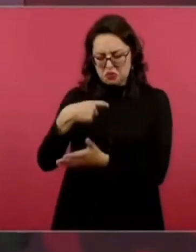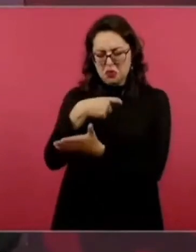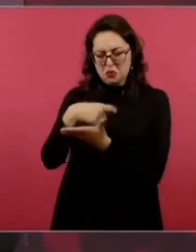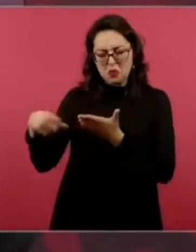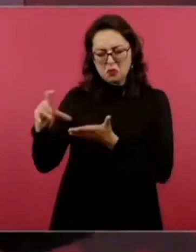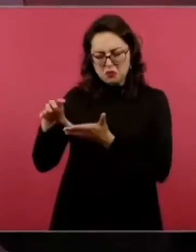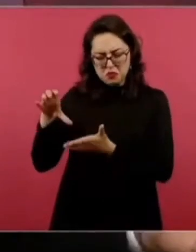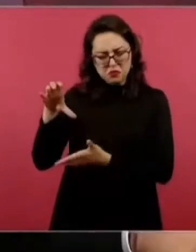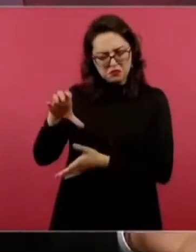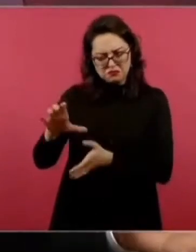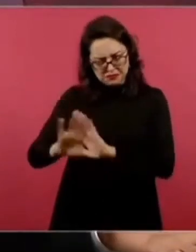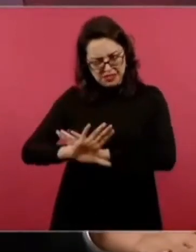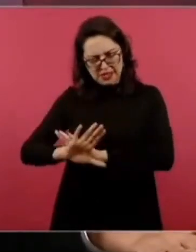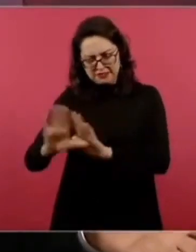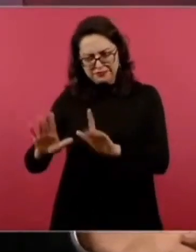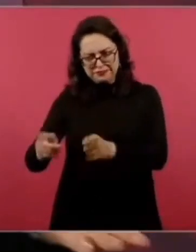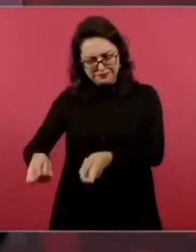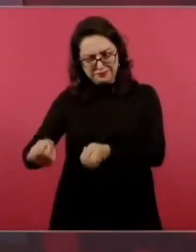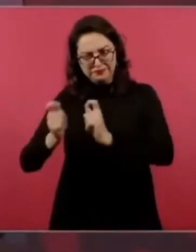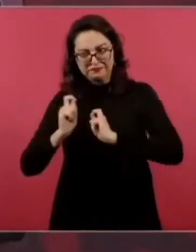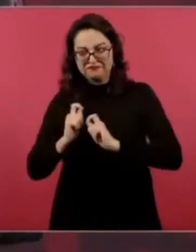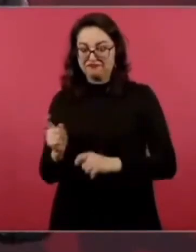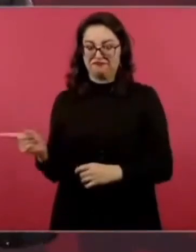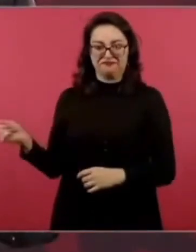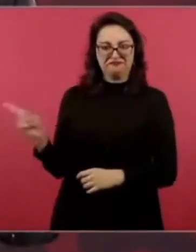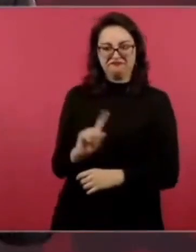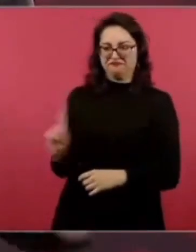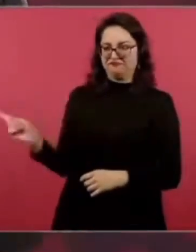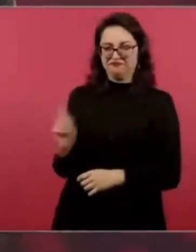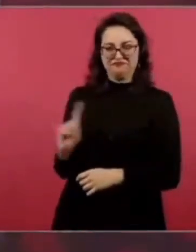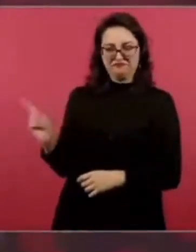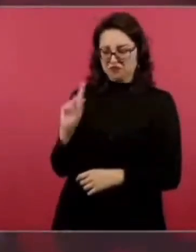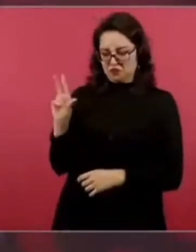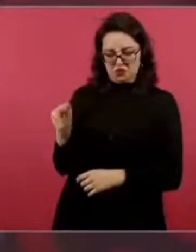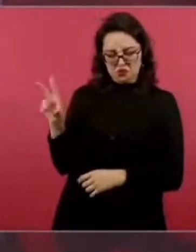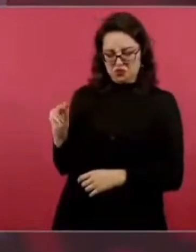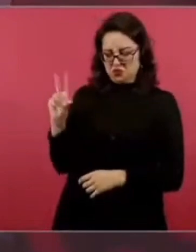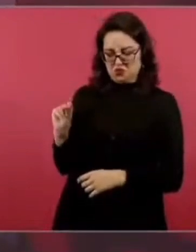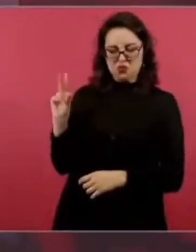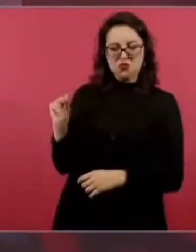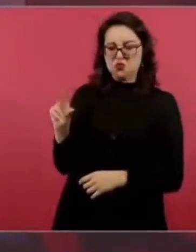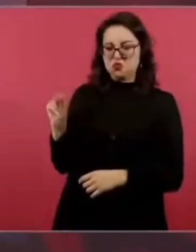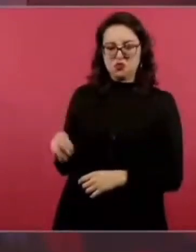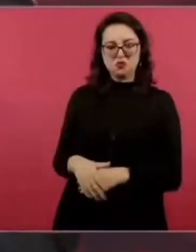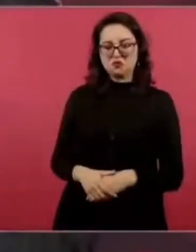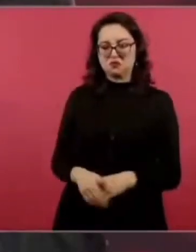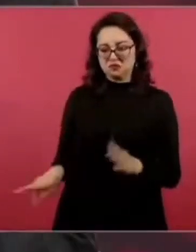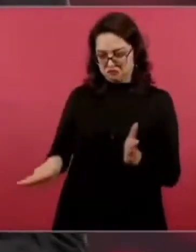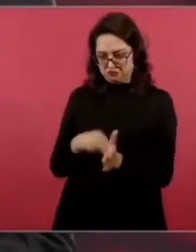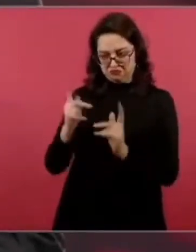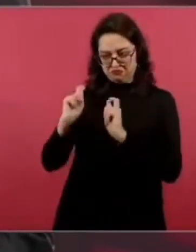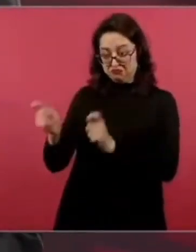y él no acepta firmar, pues, y decirles, ahí está